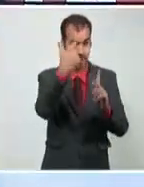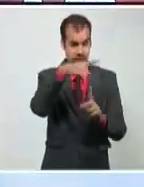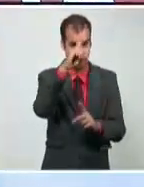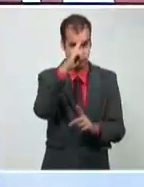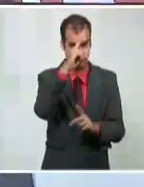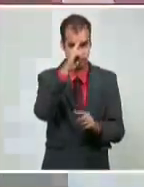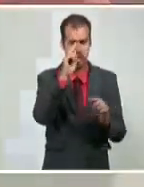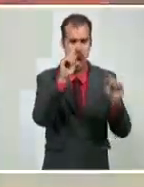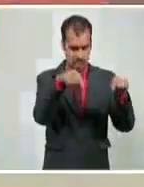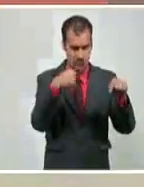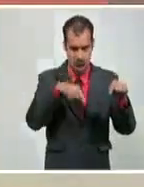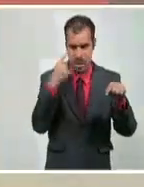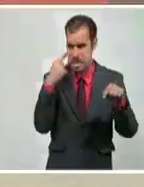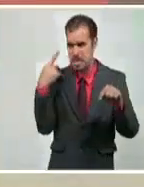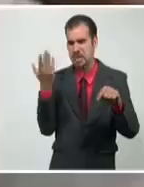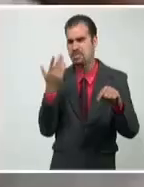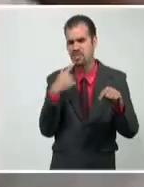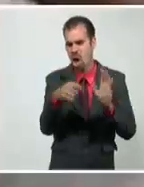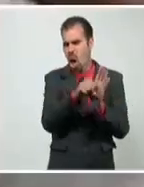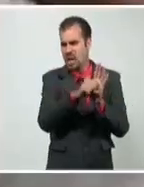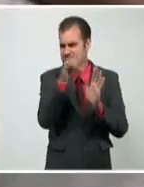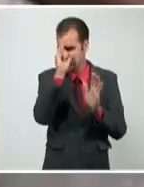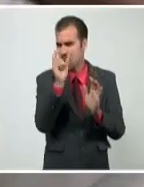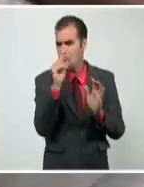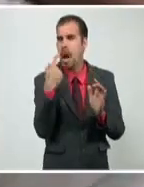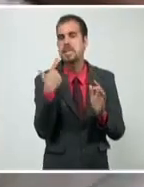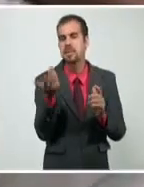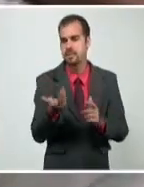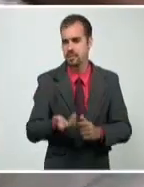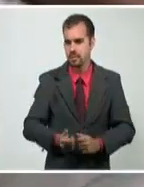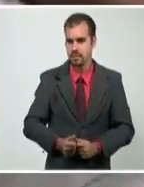Teleturquino. Vamos a ver, en el otro hospital.